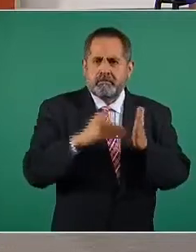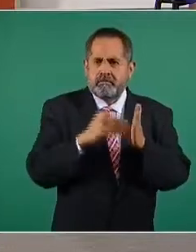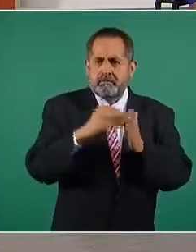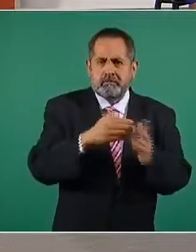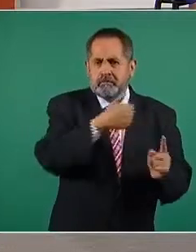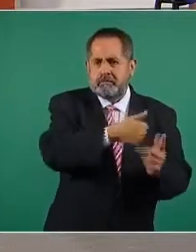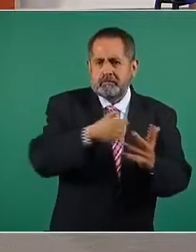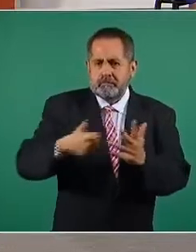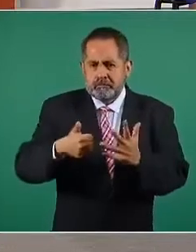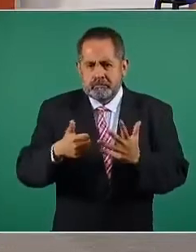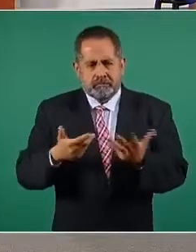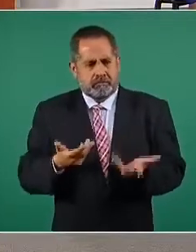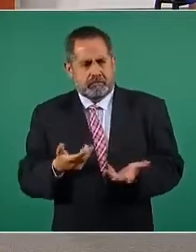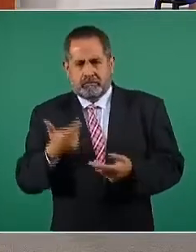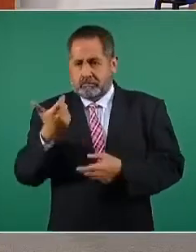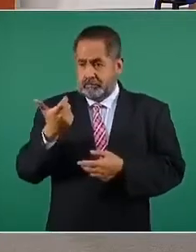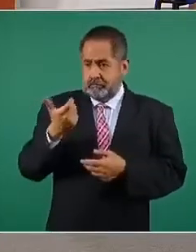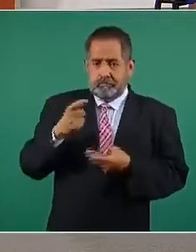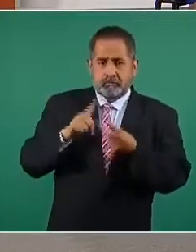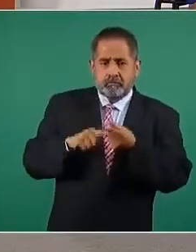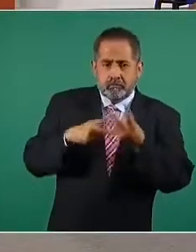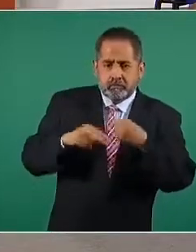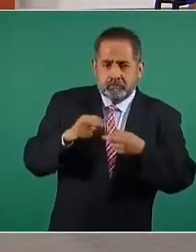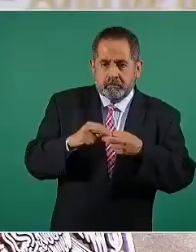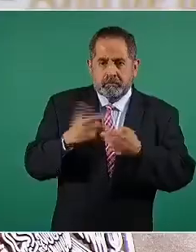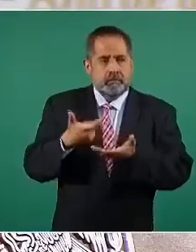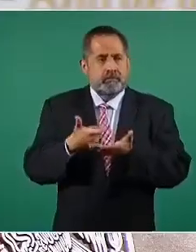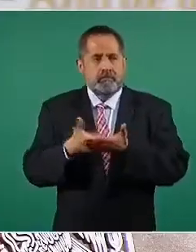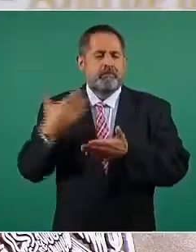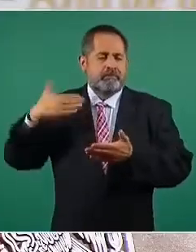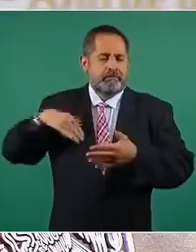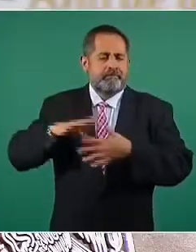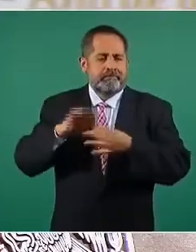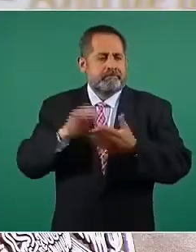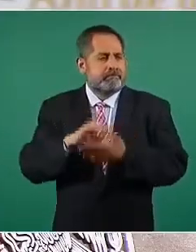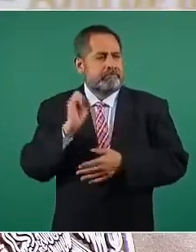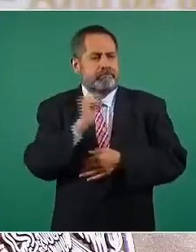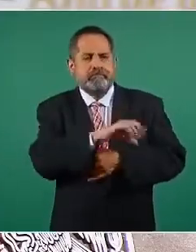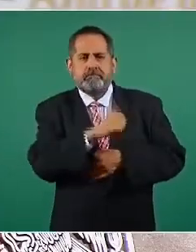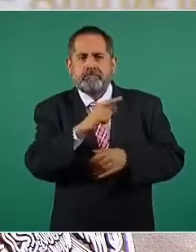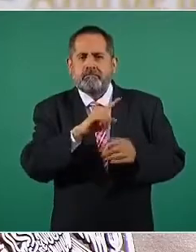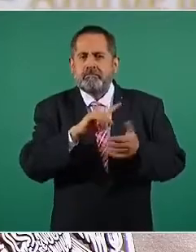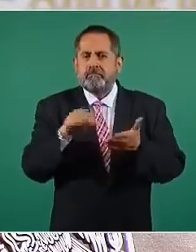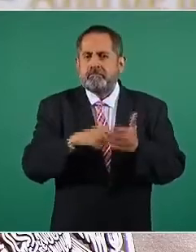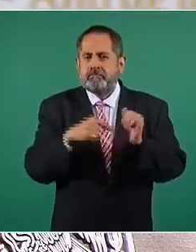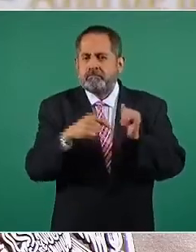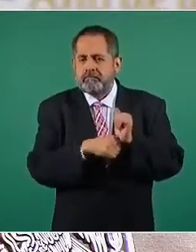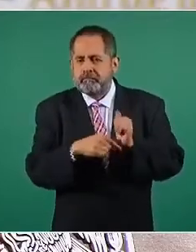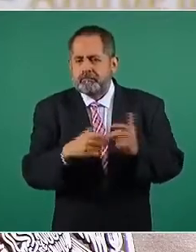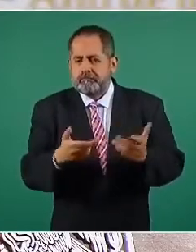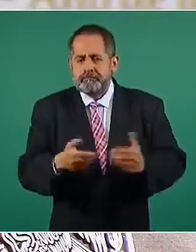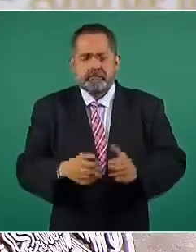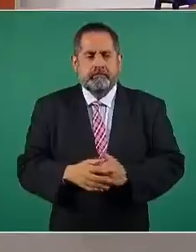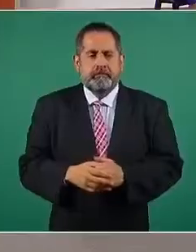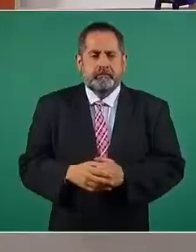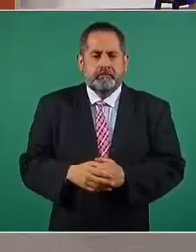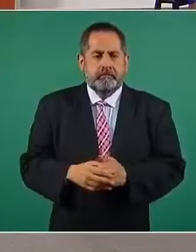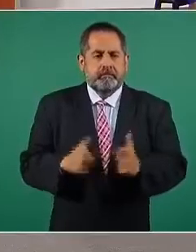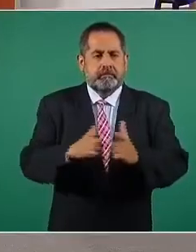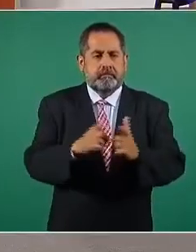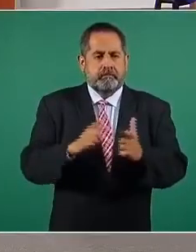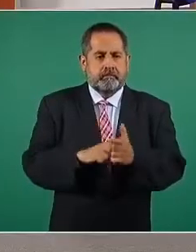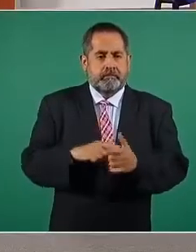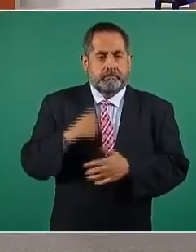El dinero evidentemente terminaba entre otros espacios como se ha mencionado el traje. Adelante, por favor. El grupo Tech